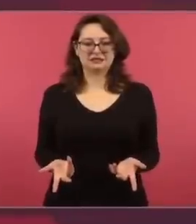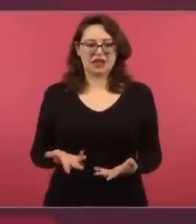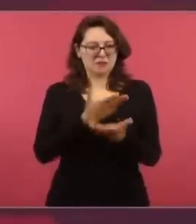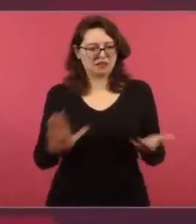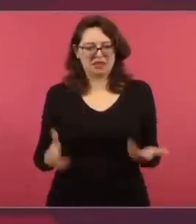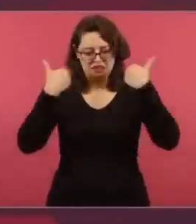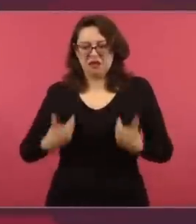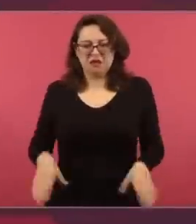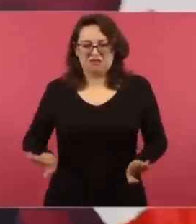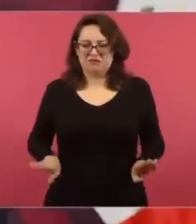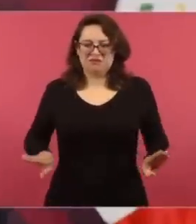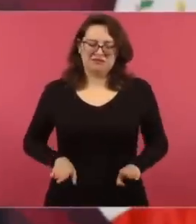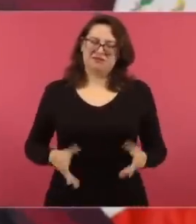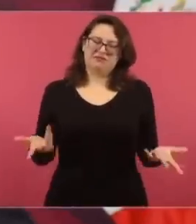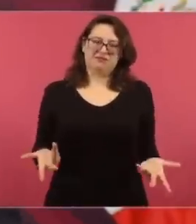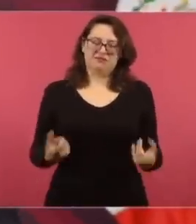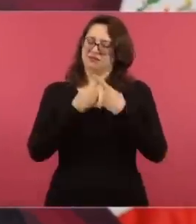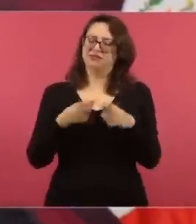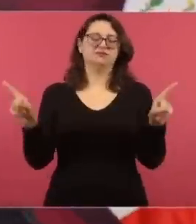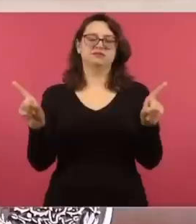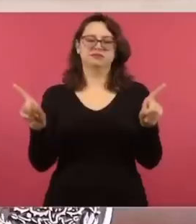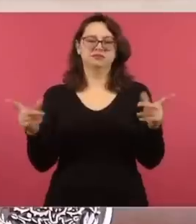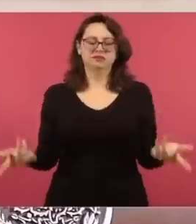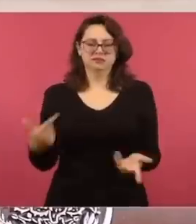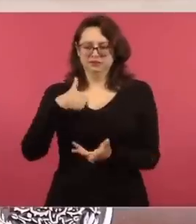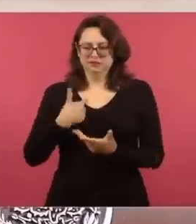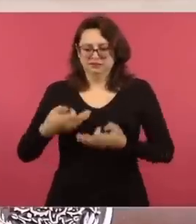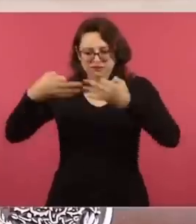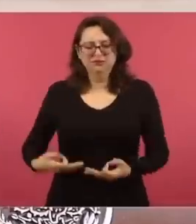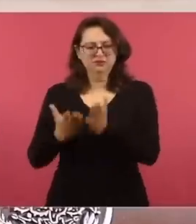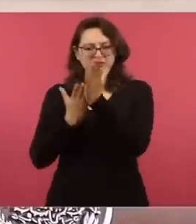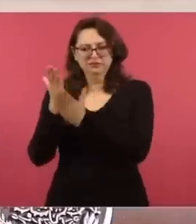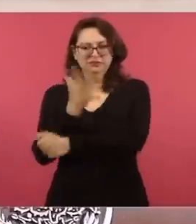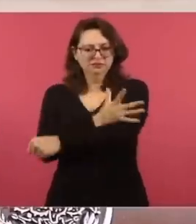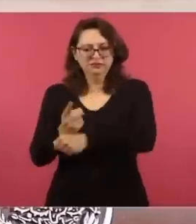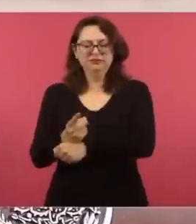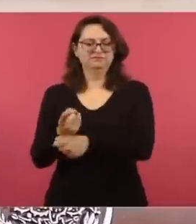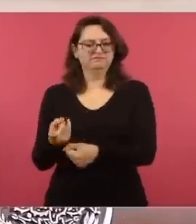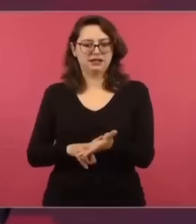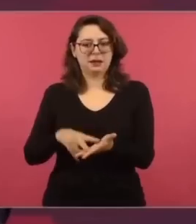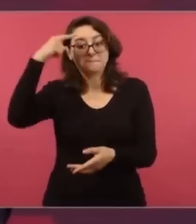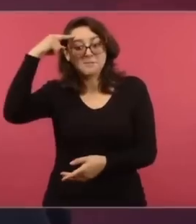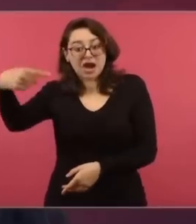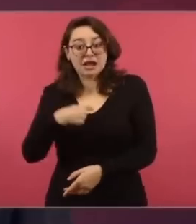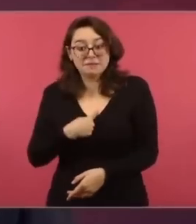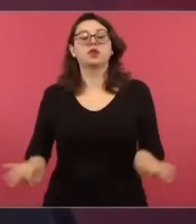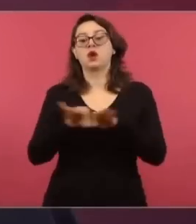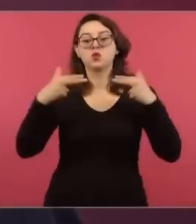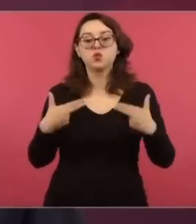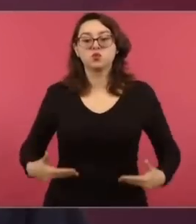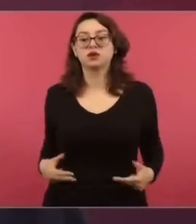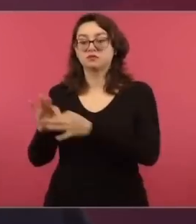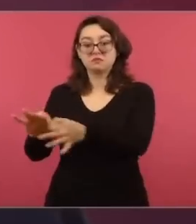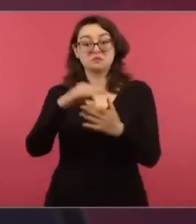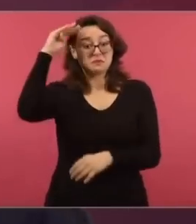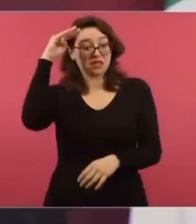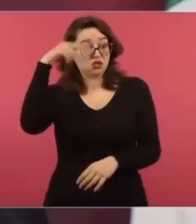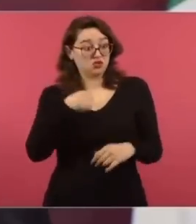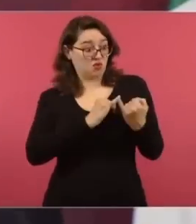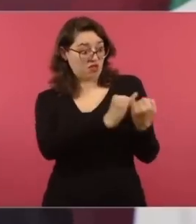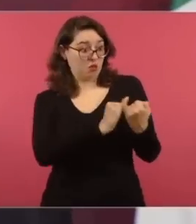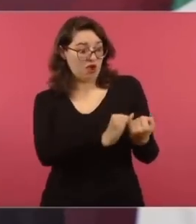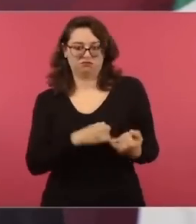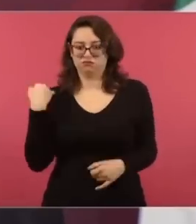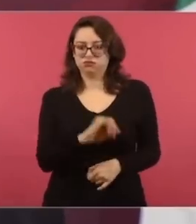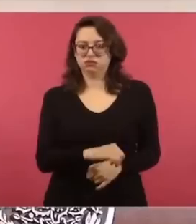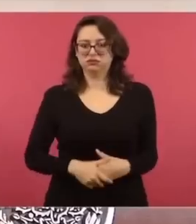convicciones, de mis principios. Lo que estimo más importante en mi vida. Mi lealtad. A la honestidad, a la integridad. Mi humanismo. Creen que son igual, que son igual que